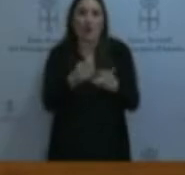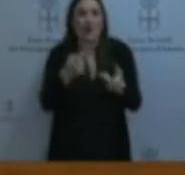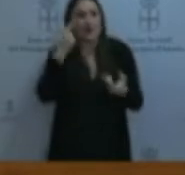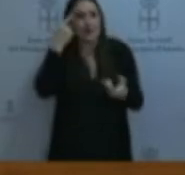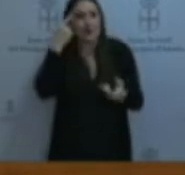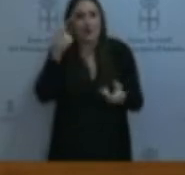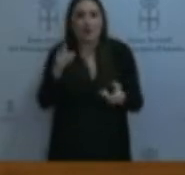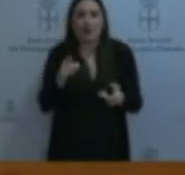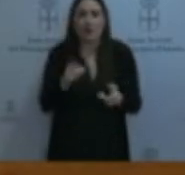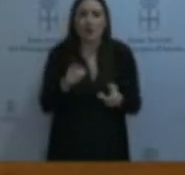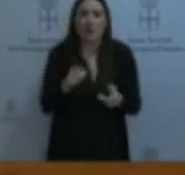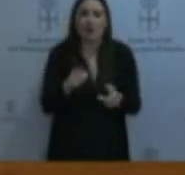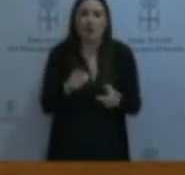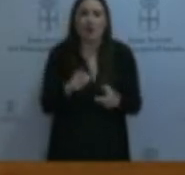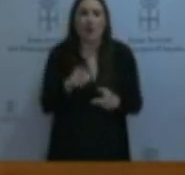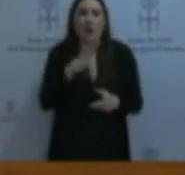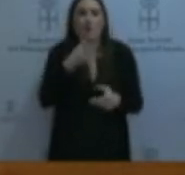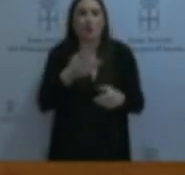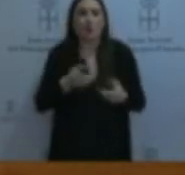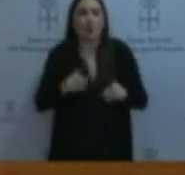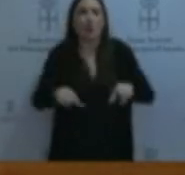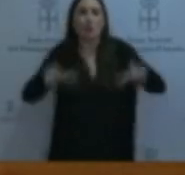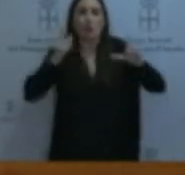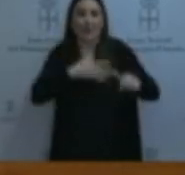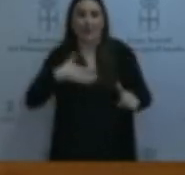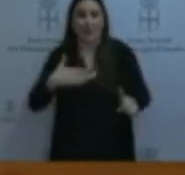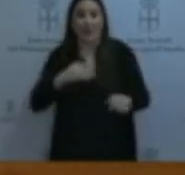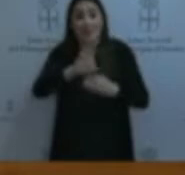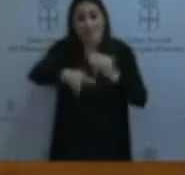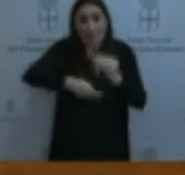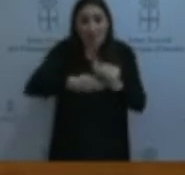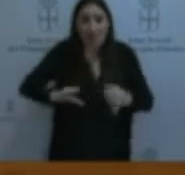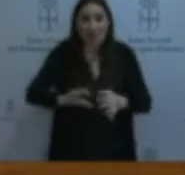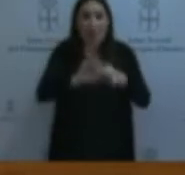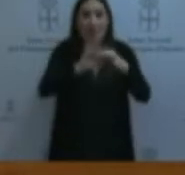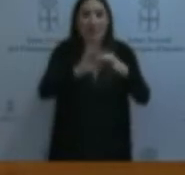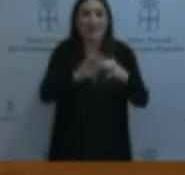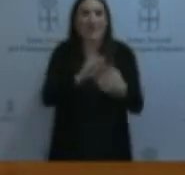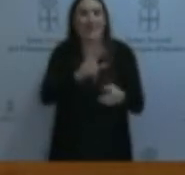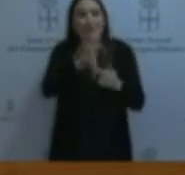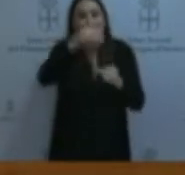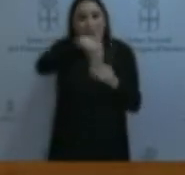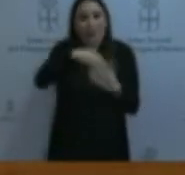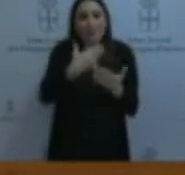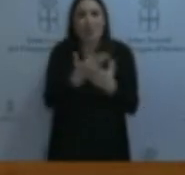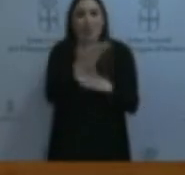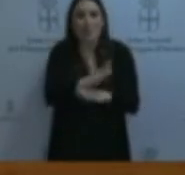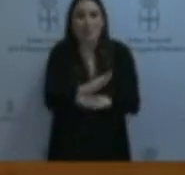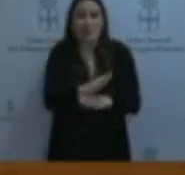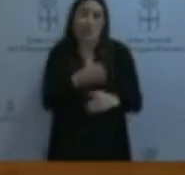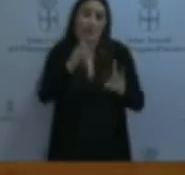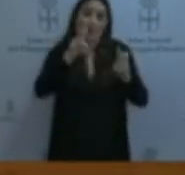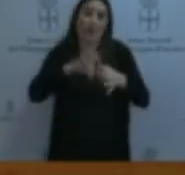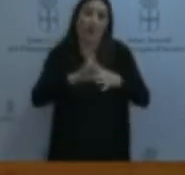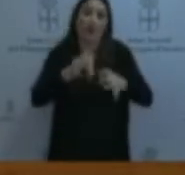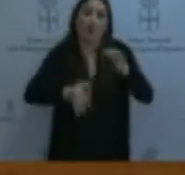puede contar con nuestro apoyo. La enmienda transaccional recoge nuestra propuesta sobre los juzgados de violencia de género, que